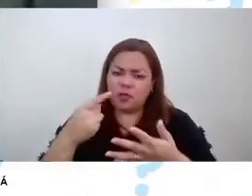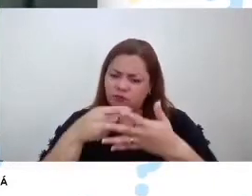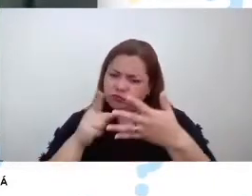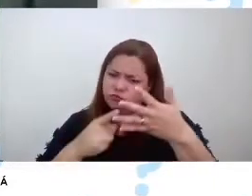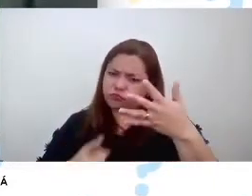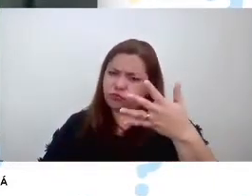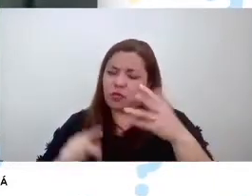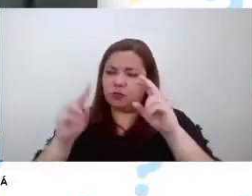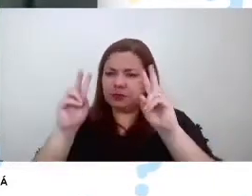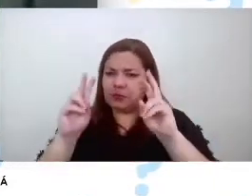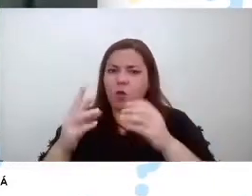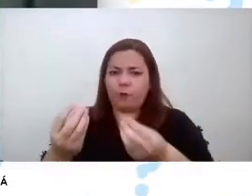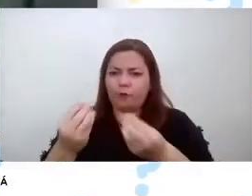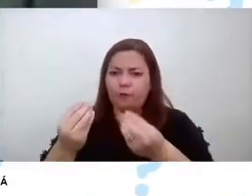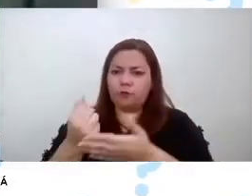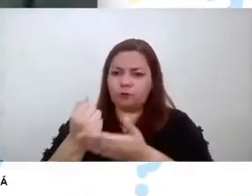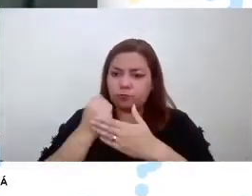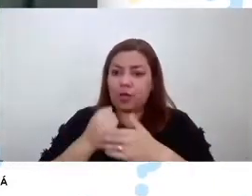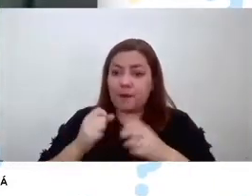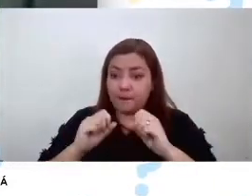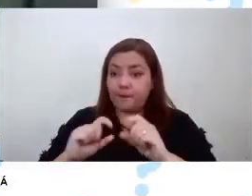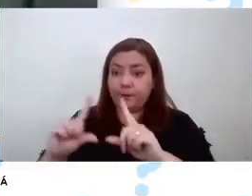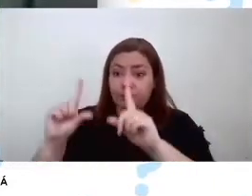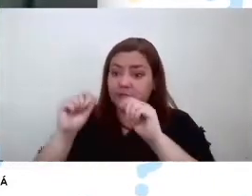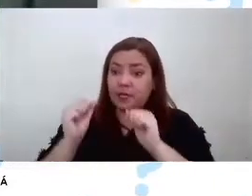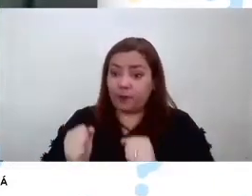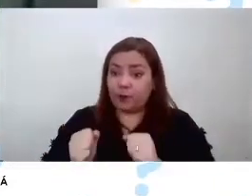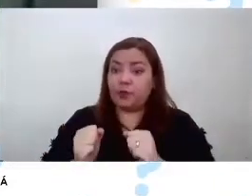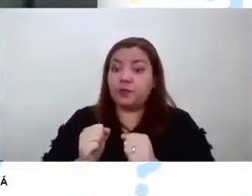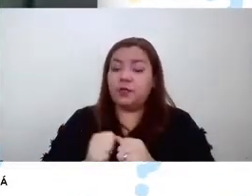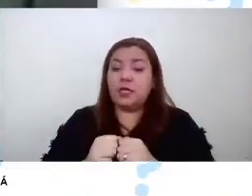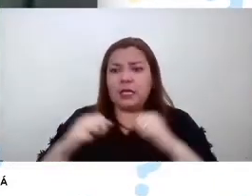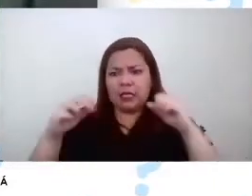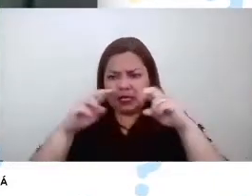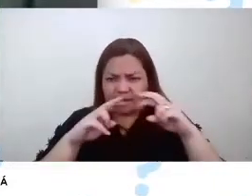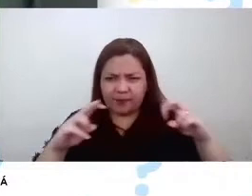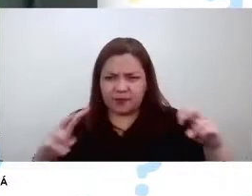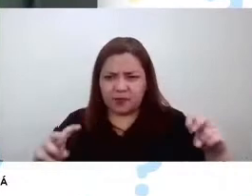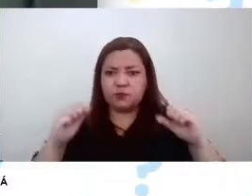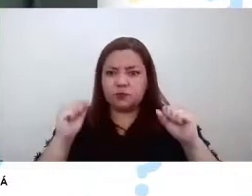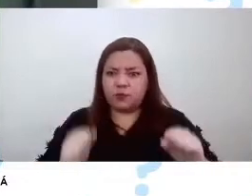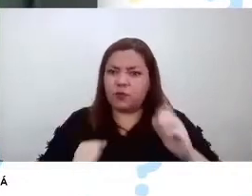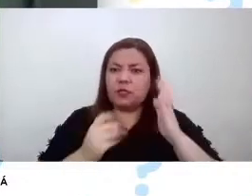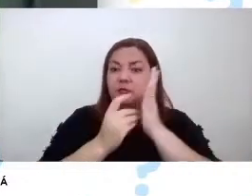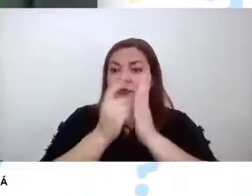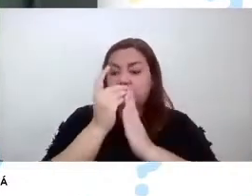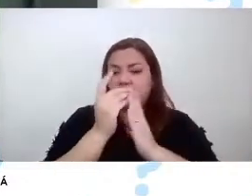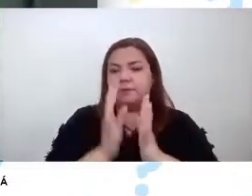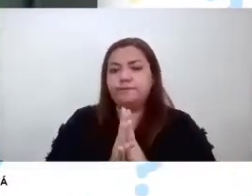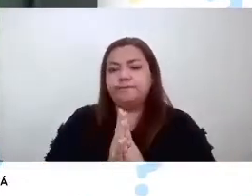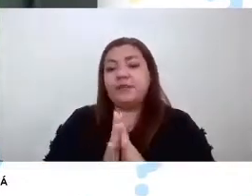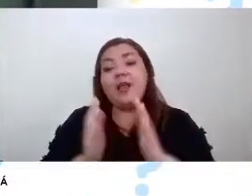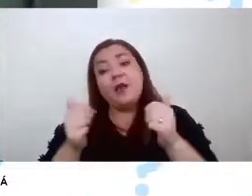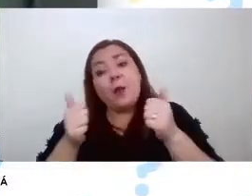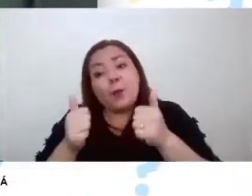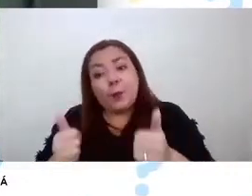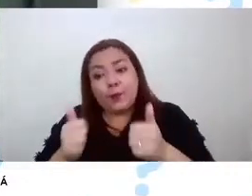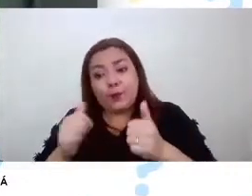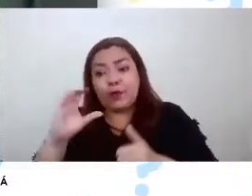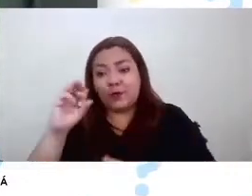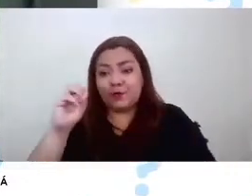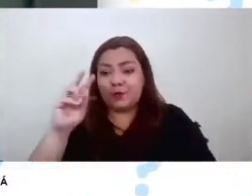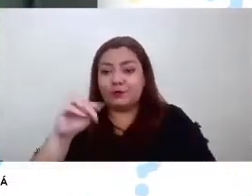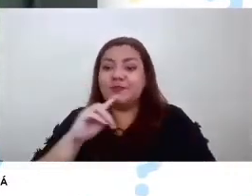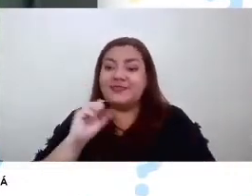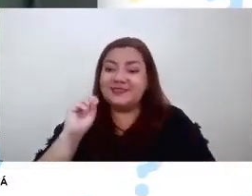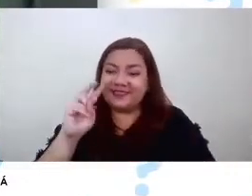términos de lo que se puede del potencial que podría tener y las investigaciones que se podrían desarrollar bueno Constanza en función de